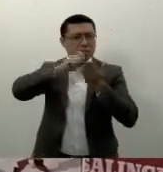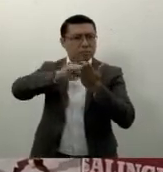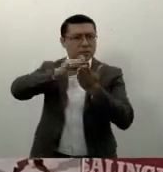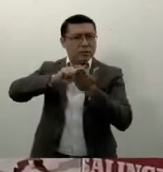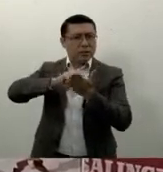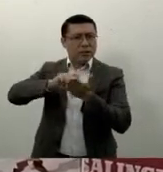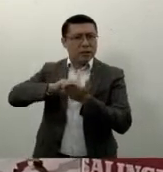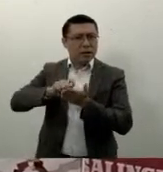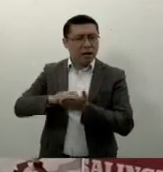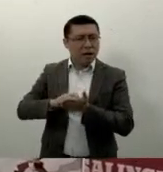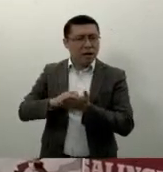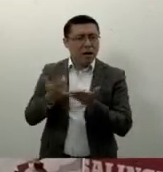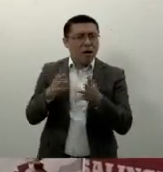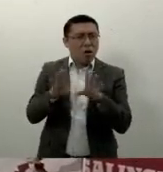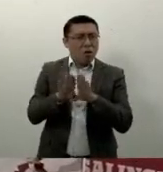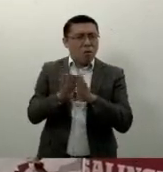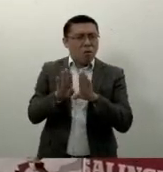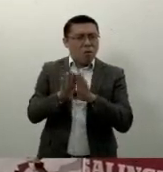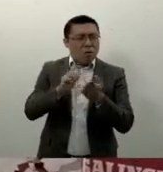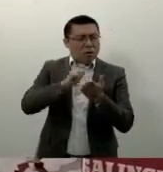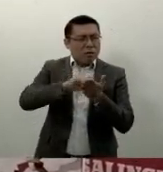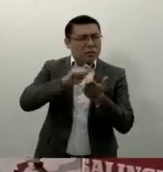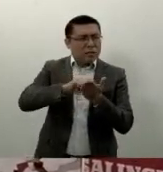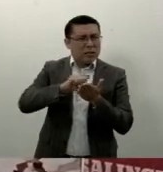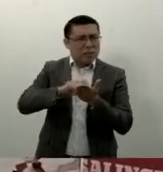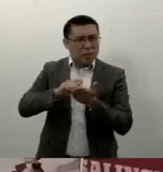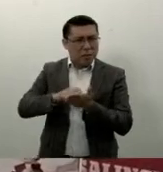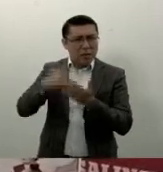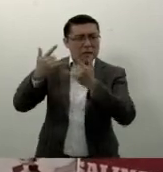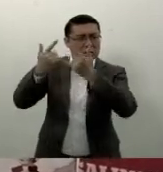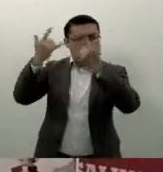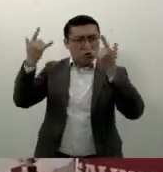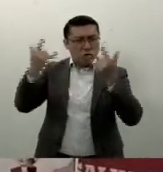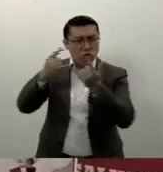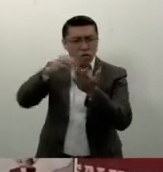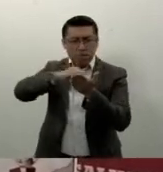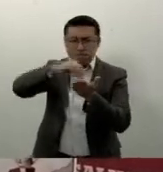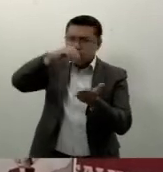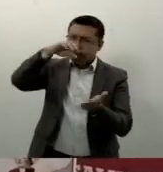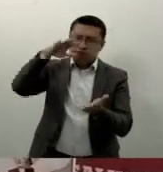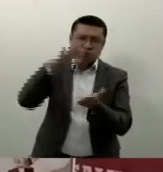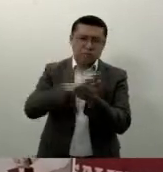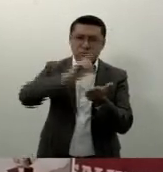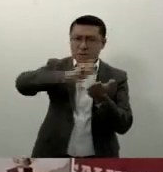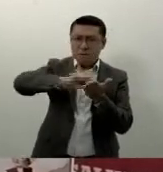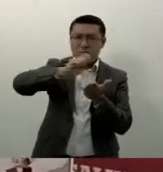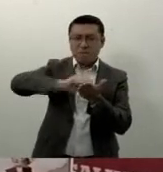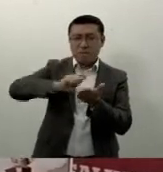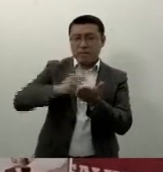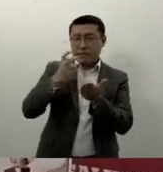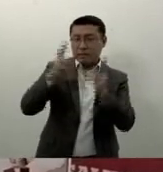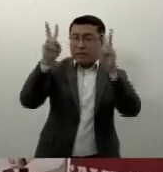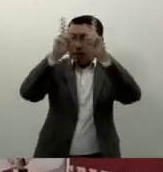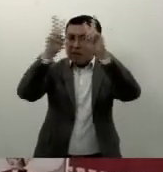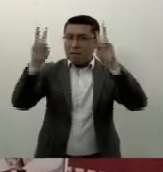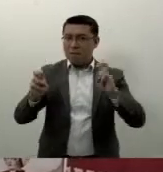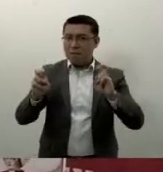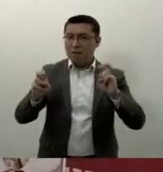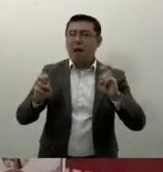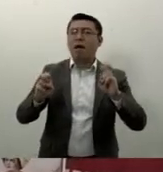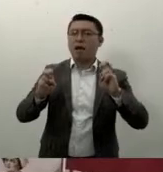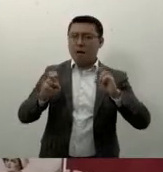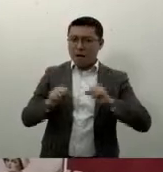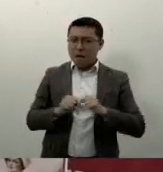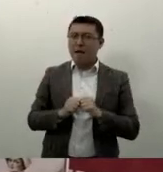cómo se construye y se escribe la historia. Un tema que vuelve a plantearse de forma radicalmente